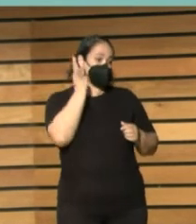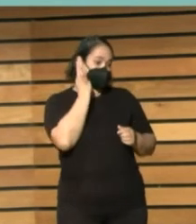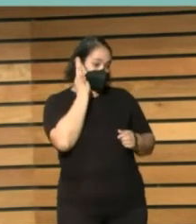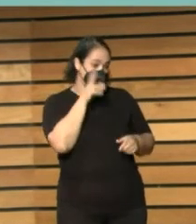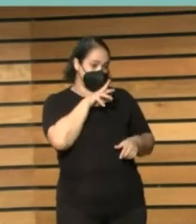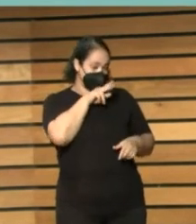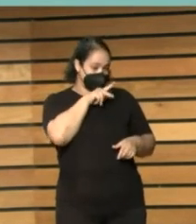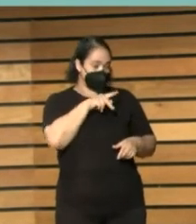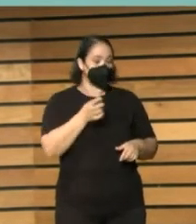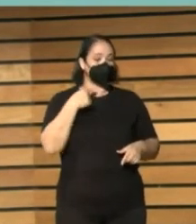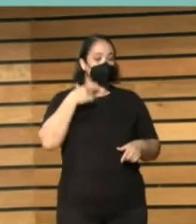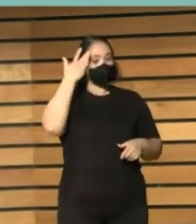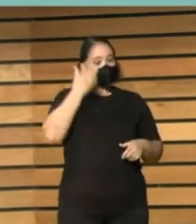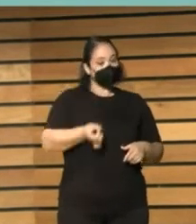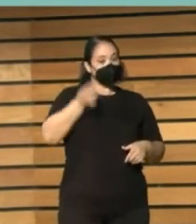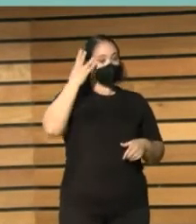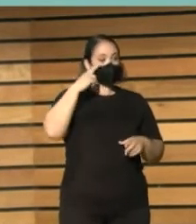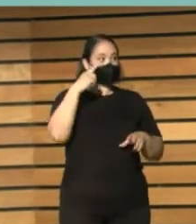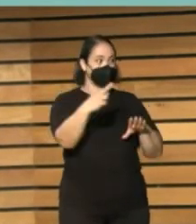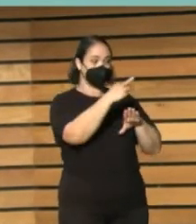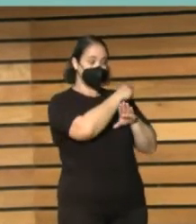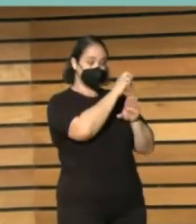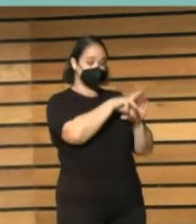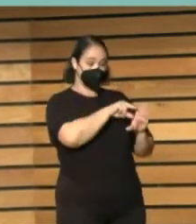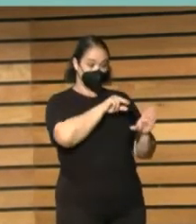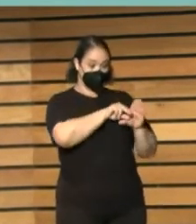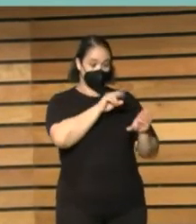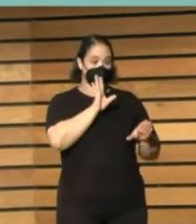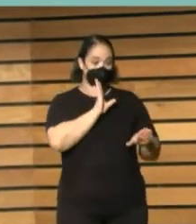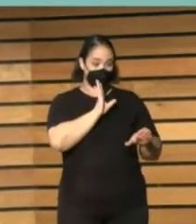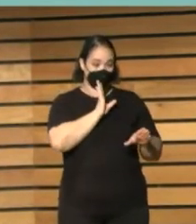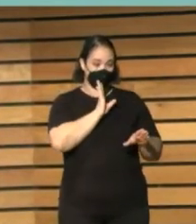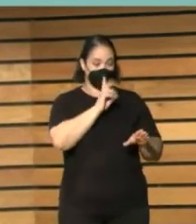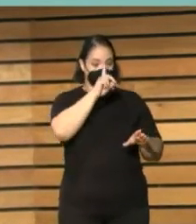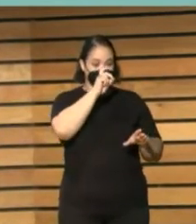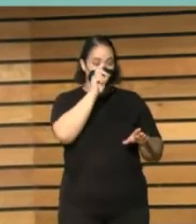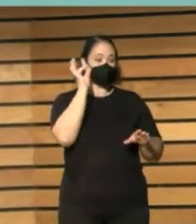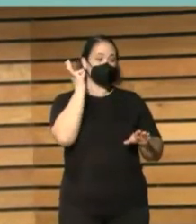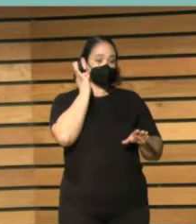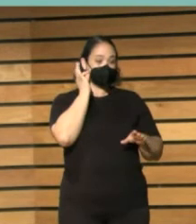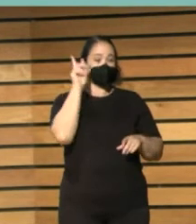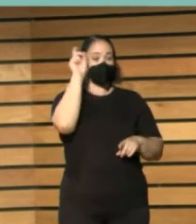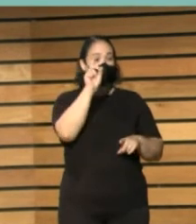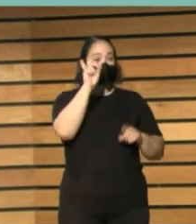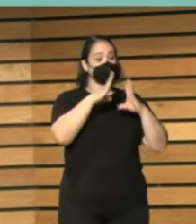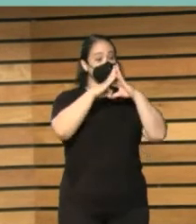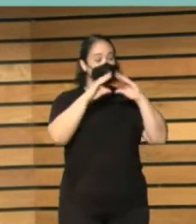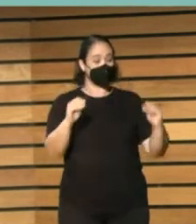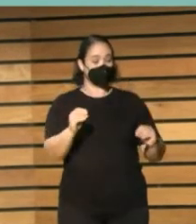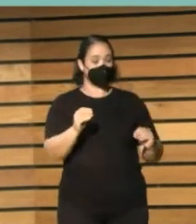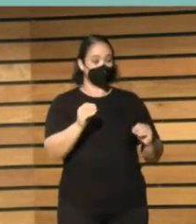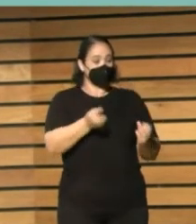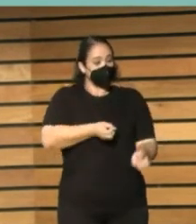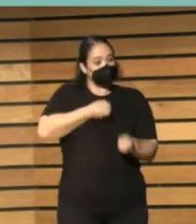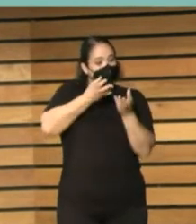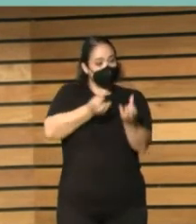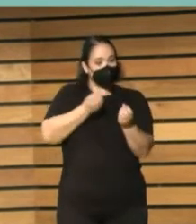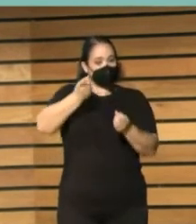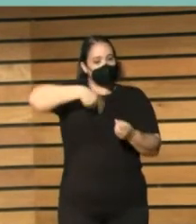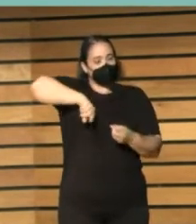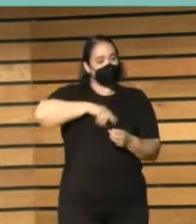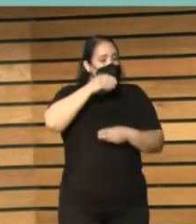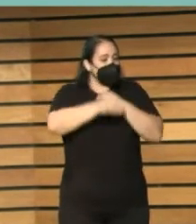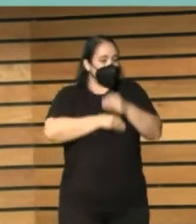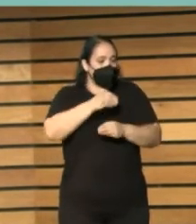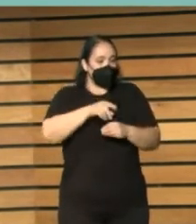porque me ha visto este vídeo ya aquí en este contexto escuchando a esta profesora de universidad diciendo lo que no deberíamos hacer es justo